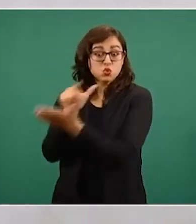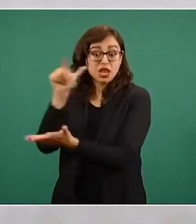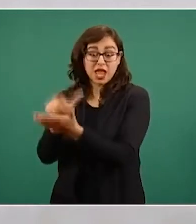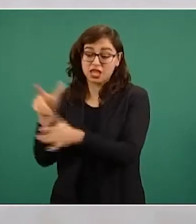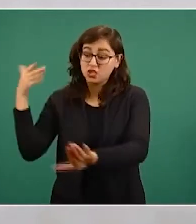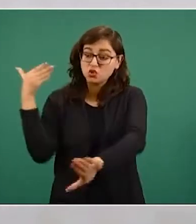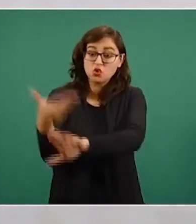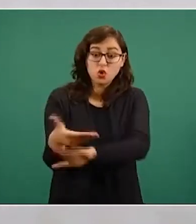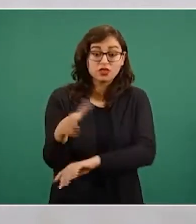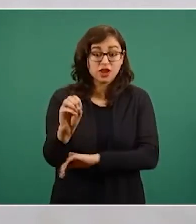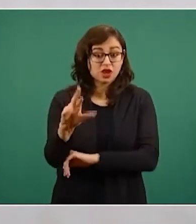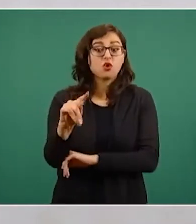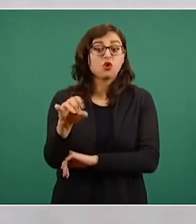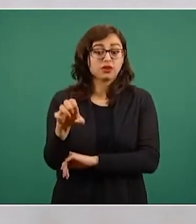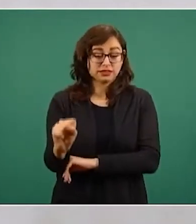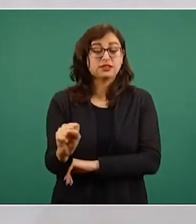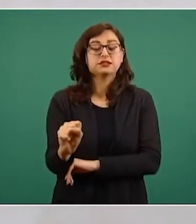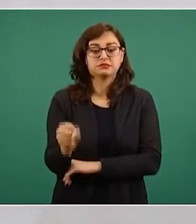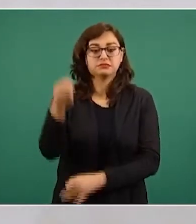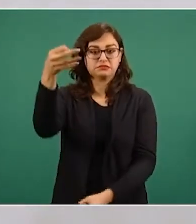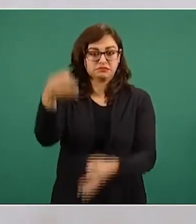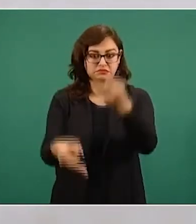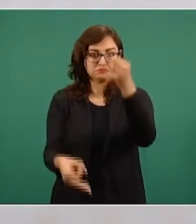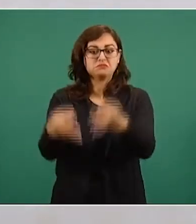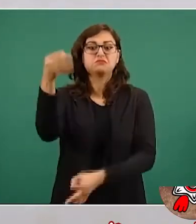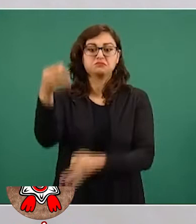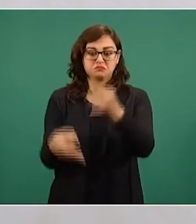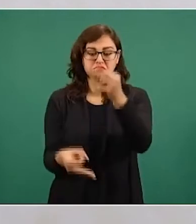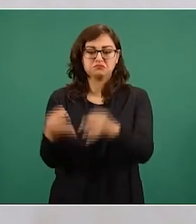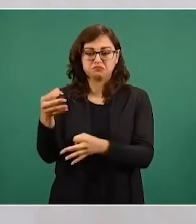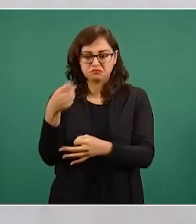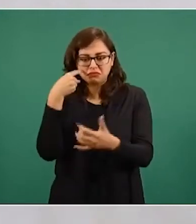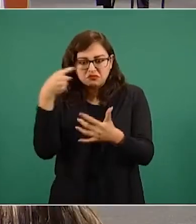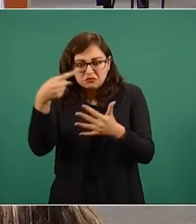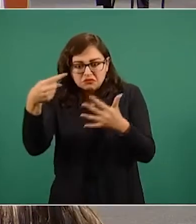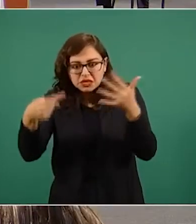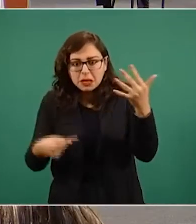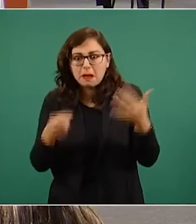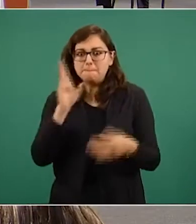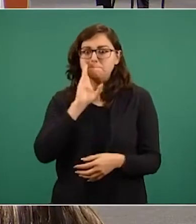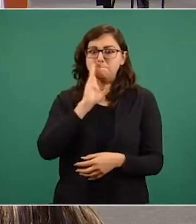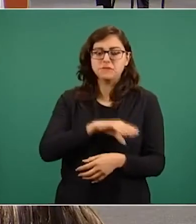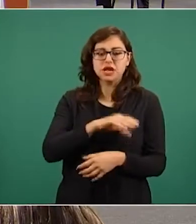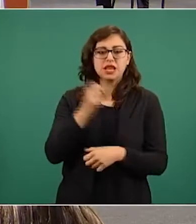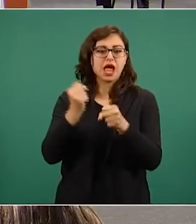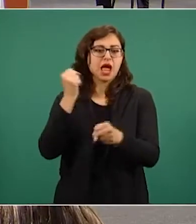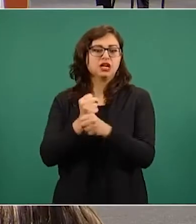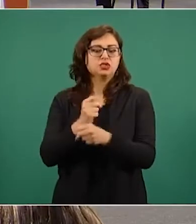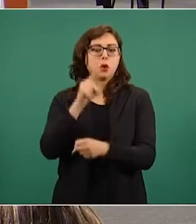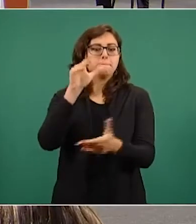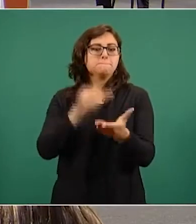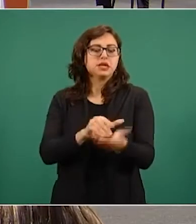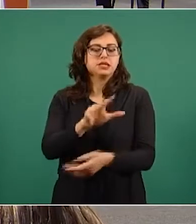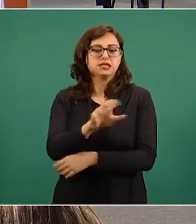Cortés en los juicios de residencia a los que fue sujeto, mil 518,